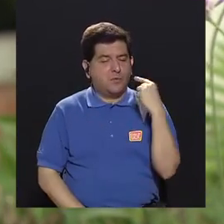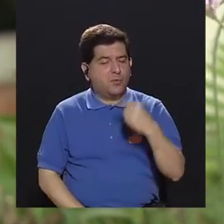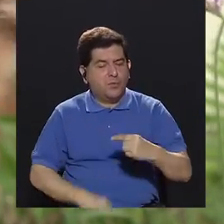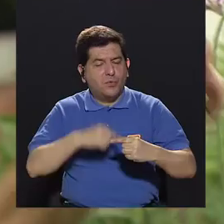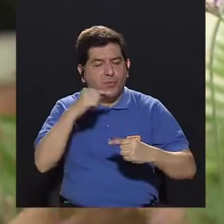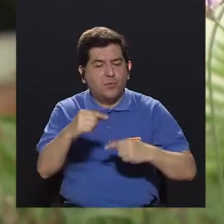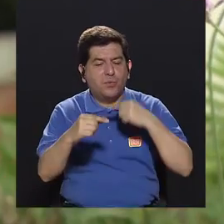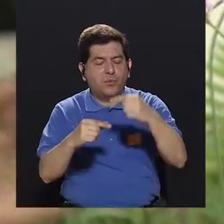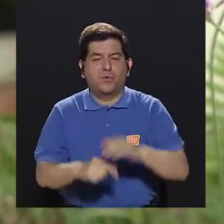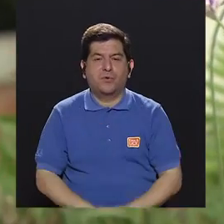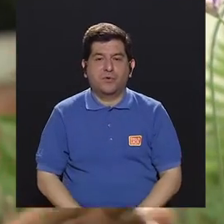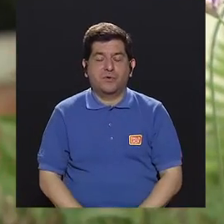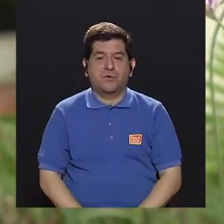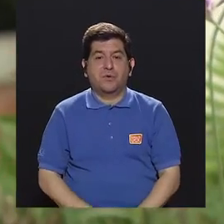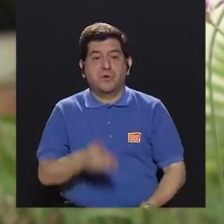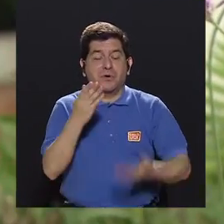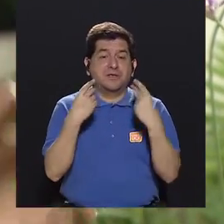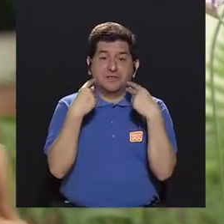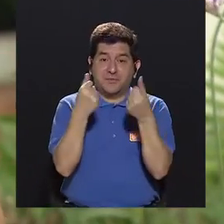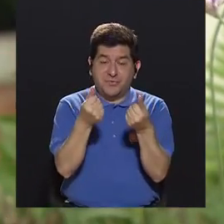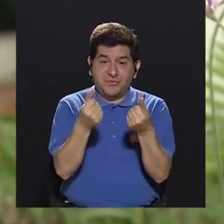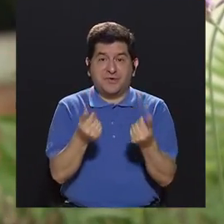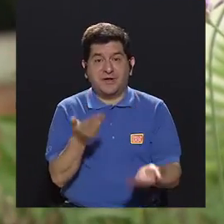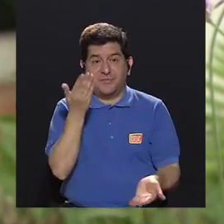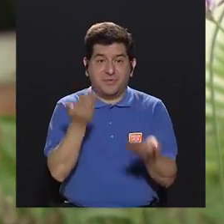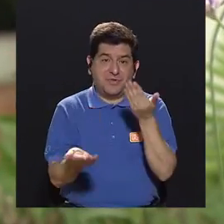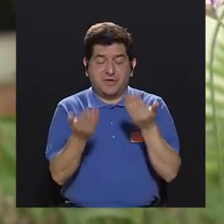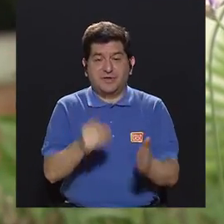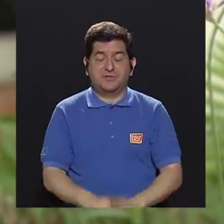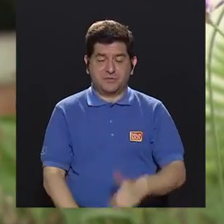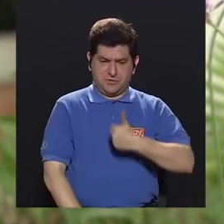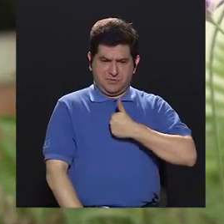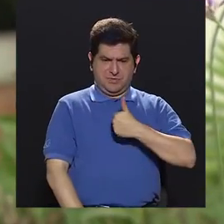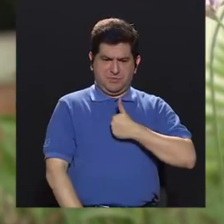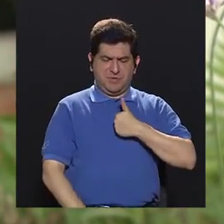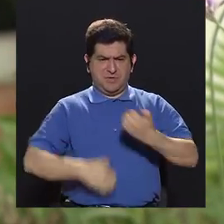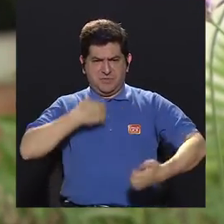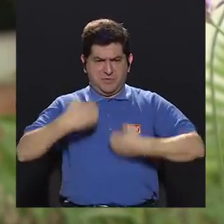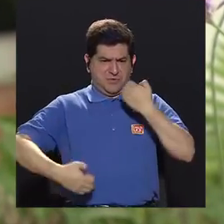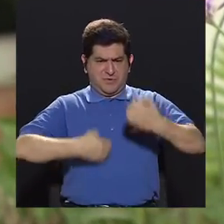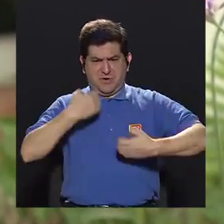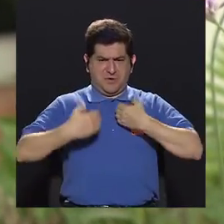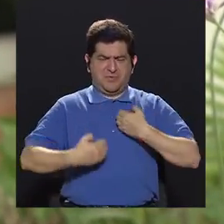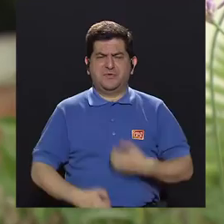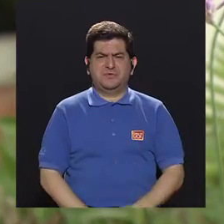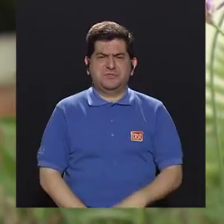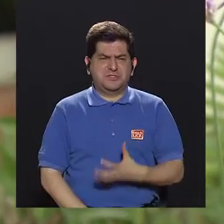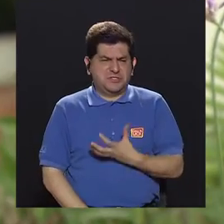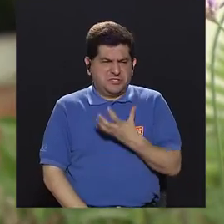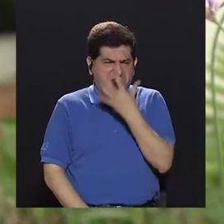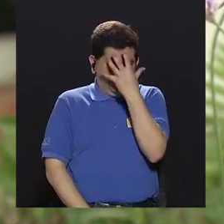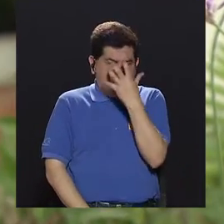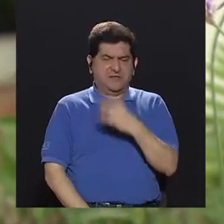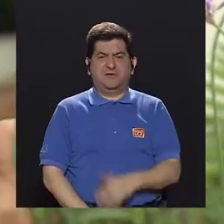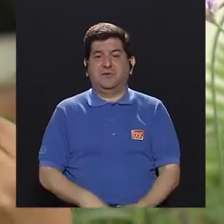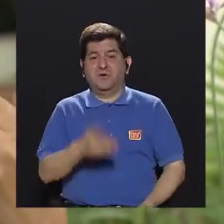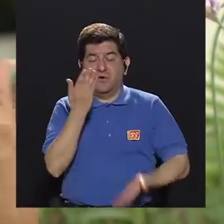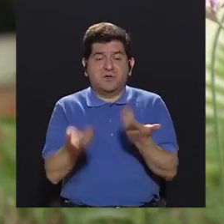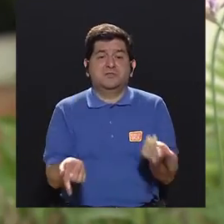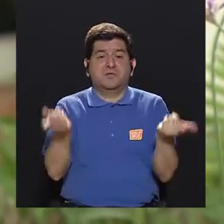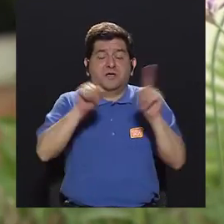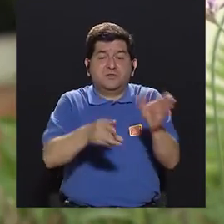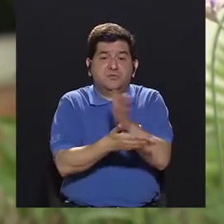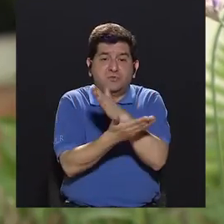poco y así una recetita rápida pues me cacho yo a mí misma con una emoción de mucho enojo en un momento dado que